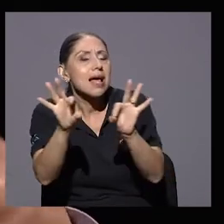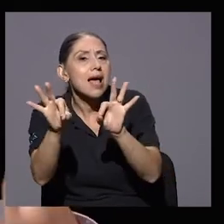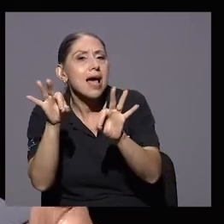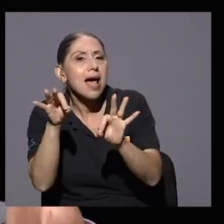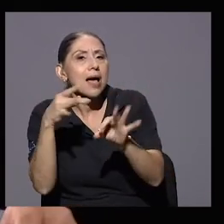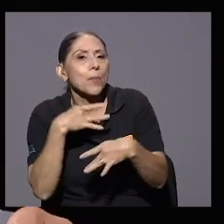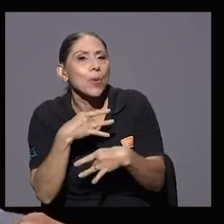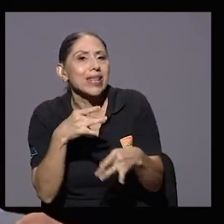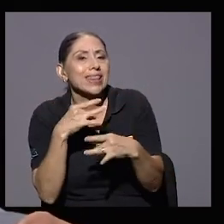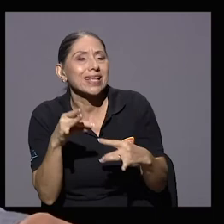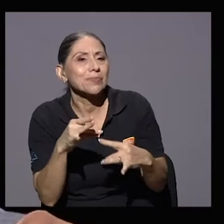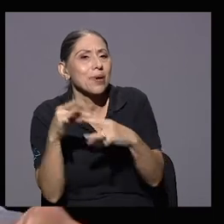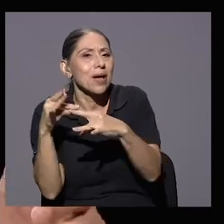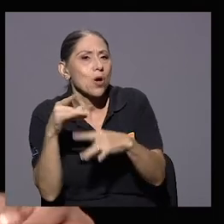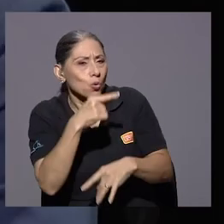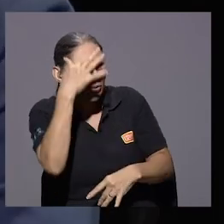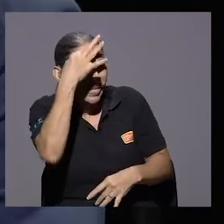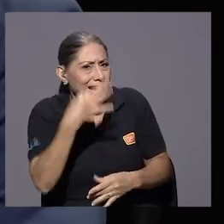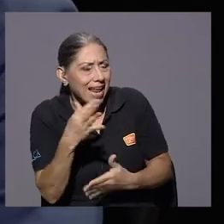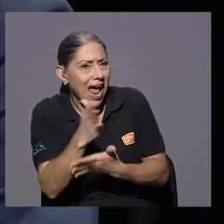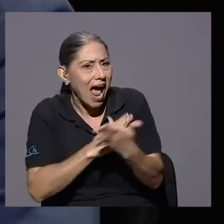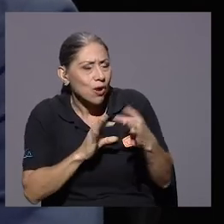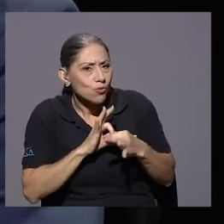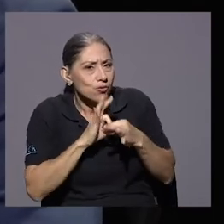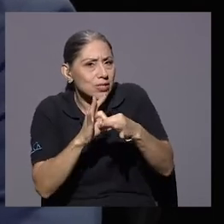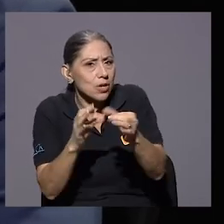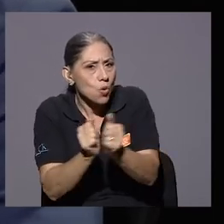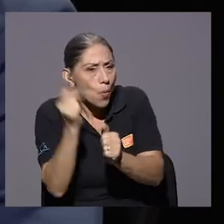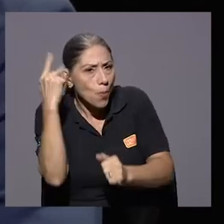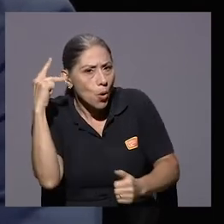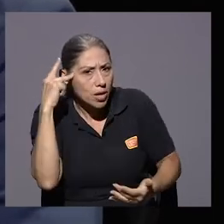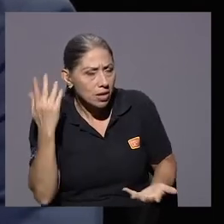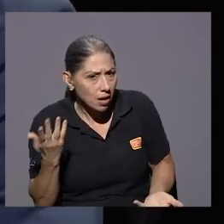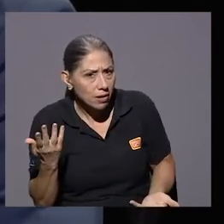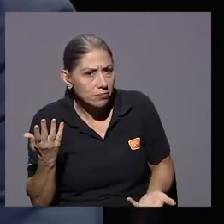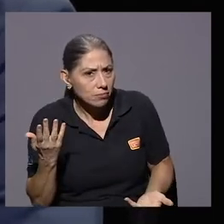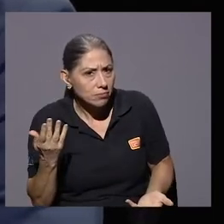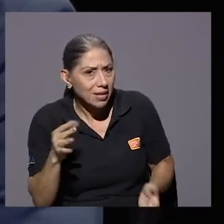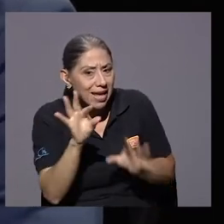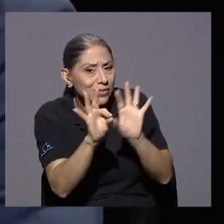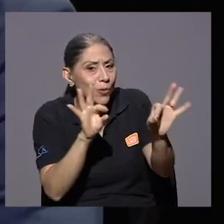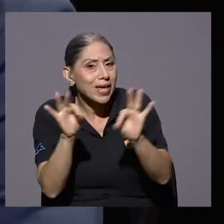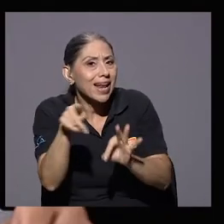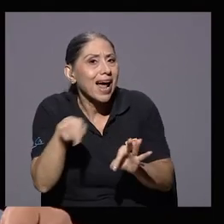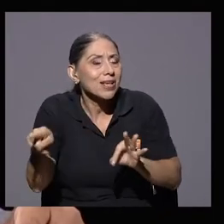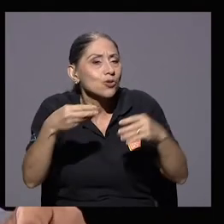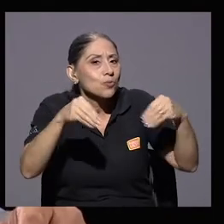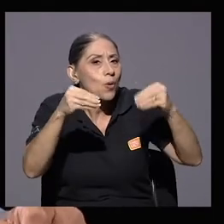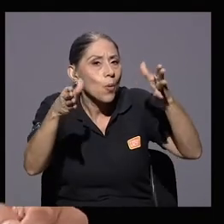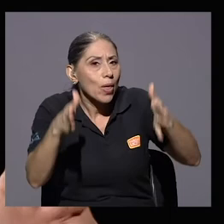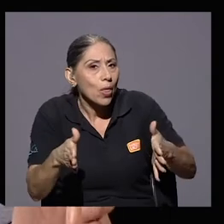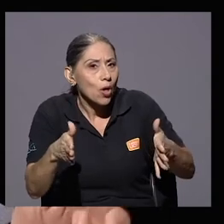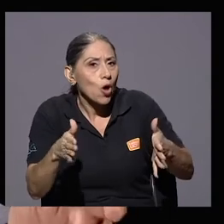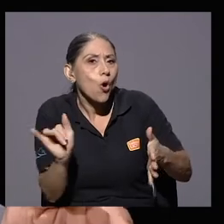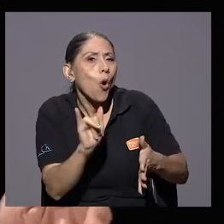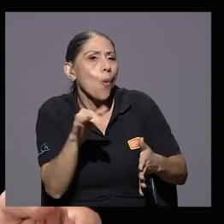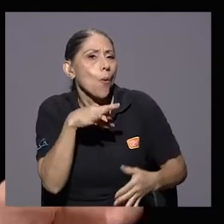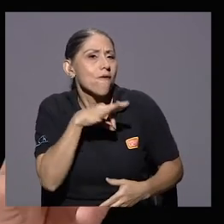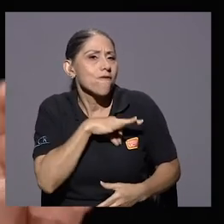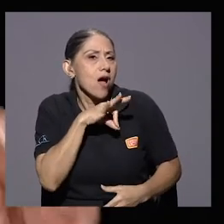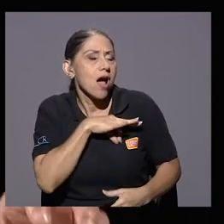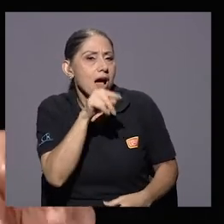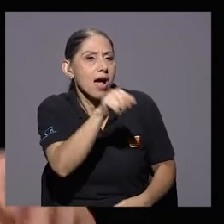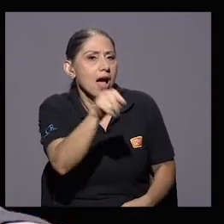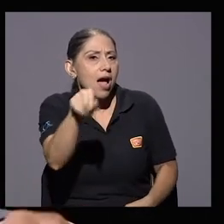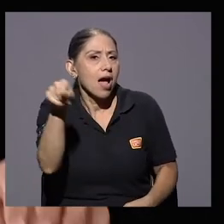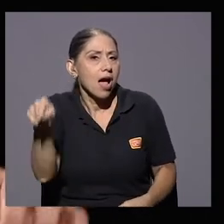que ver con la política, digo, como un incentivo de beneficio a esas personas o fue un mero desconocimiento de parte